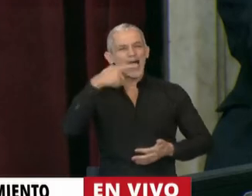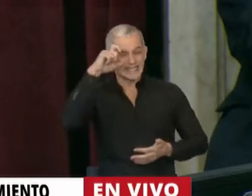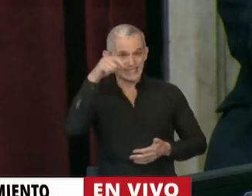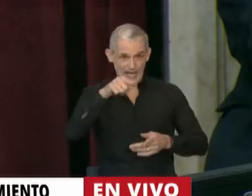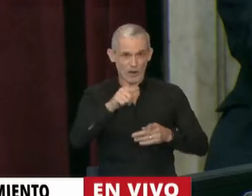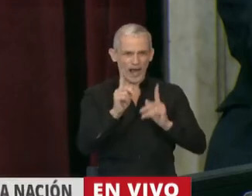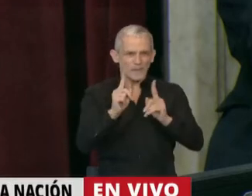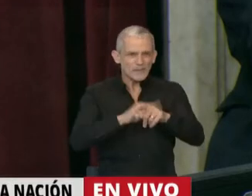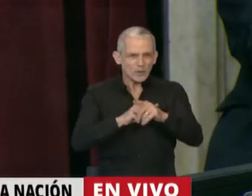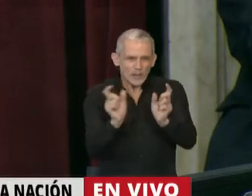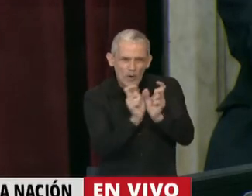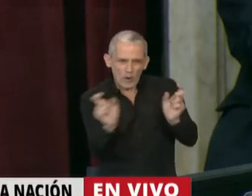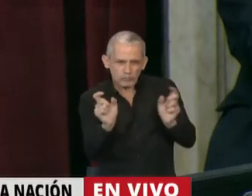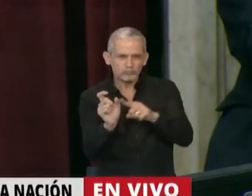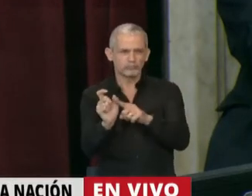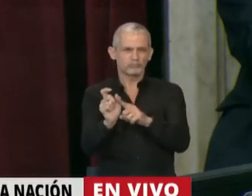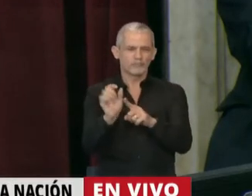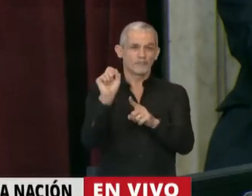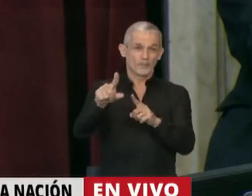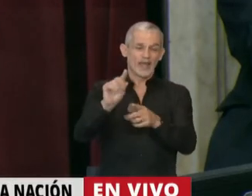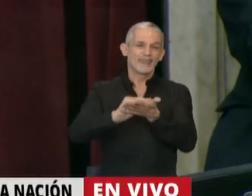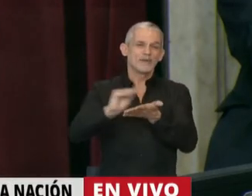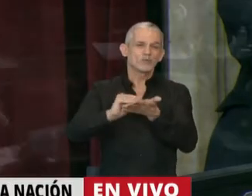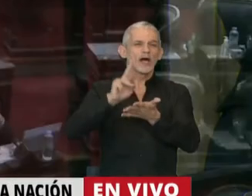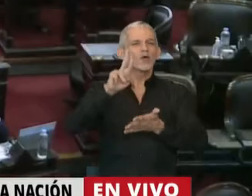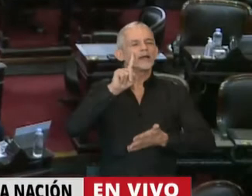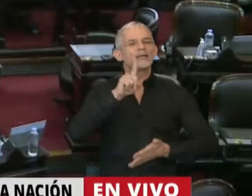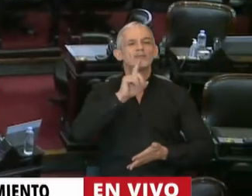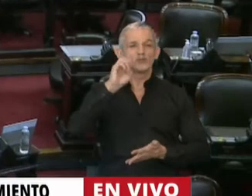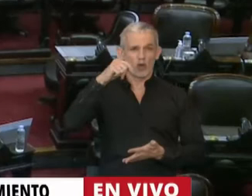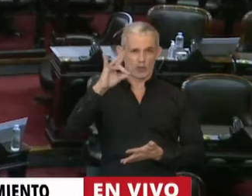Para completar el tiempo, tiene la palabra el diputado Ritondo.